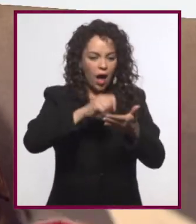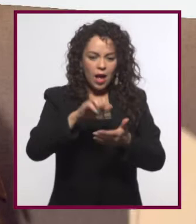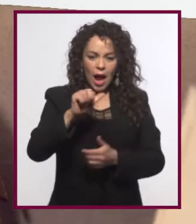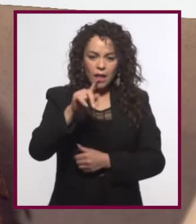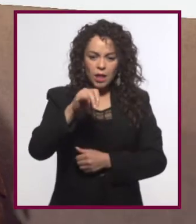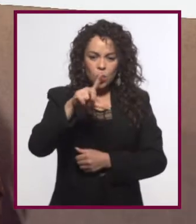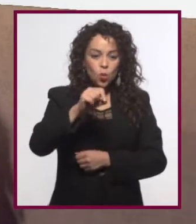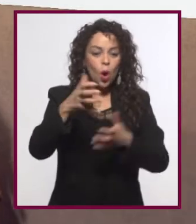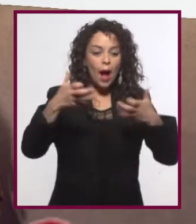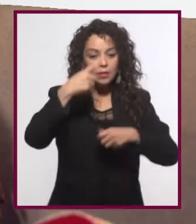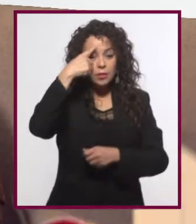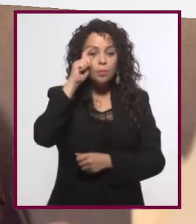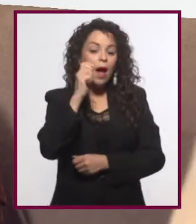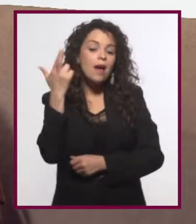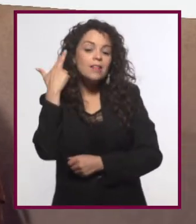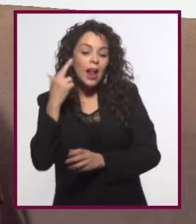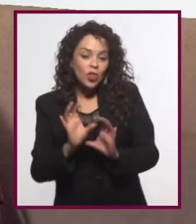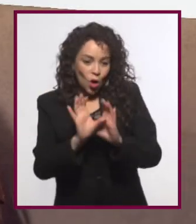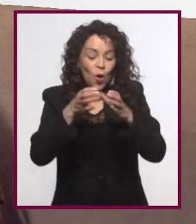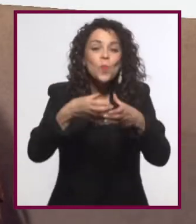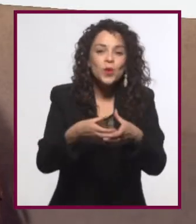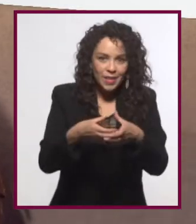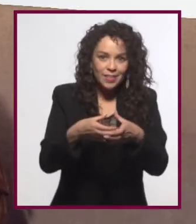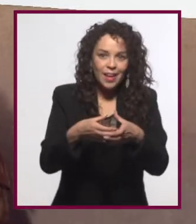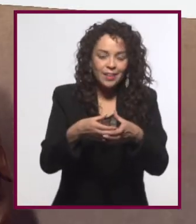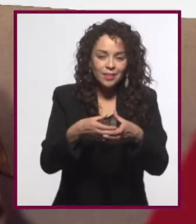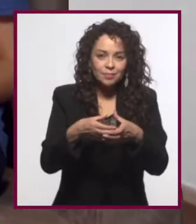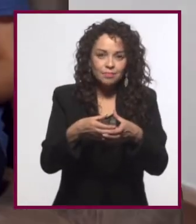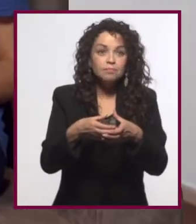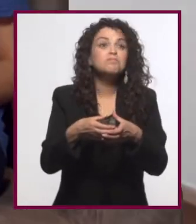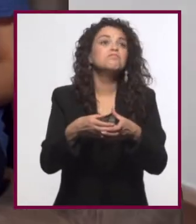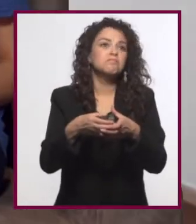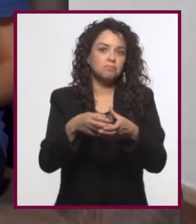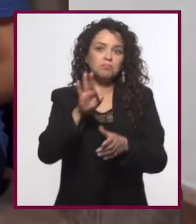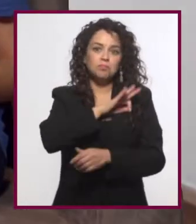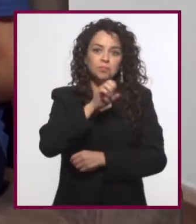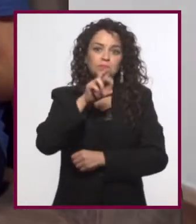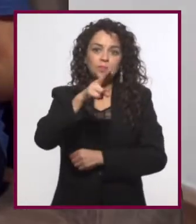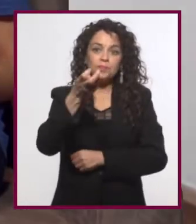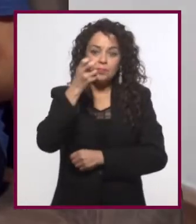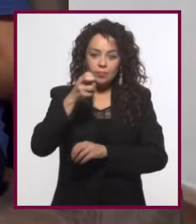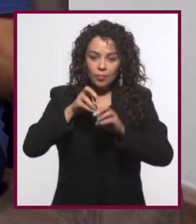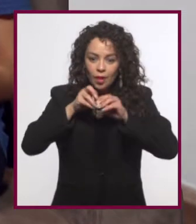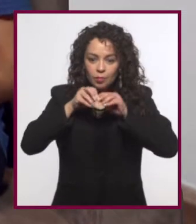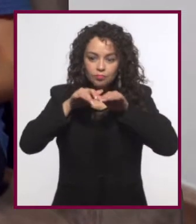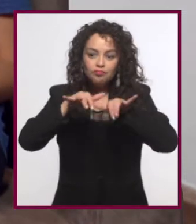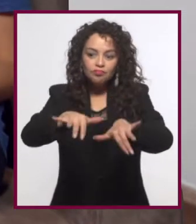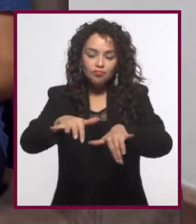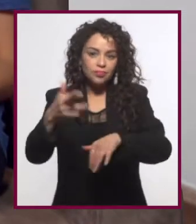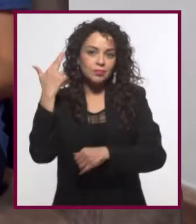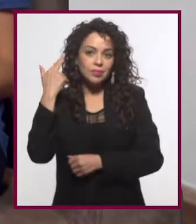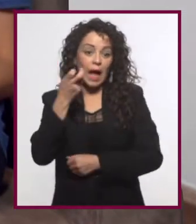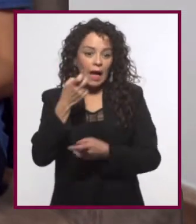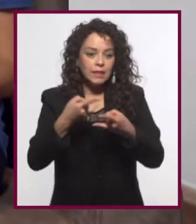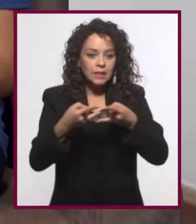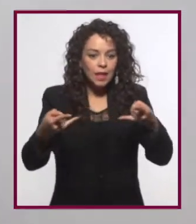seguramente escribió para la radio comunitaria. Igual y en algún momento salieron al aire estos pedacitos de historia.